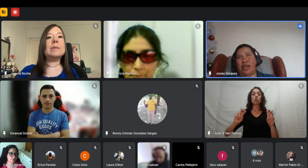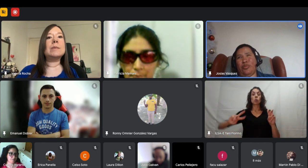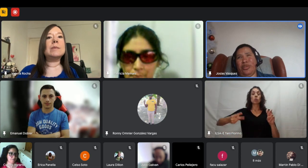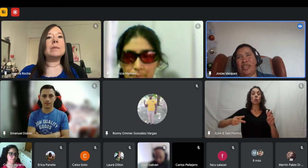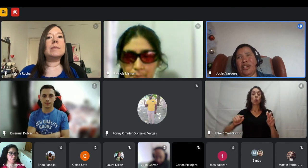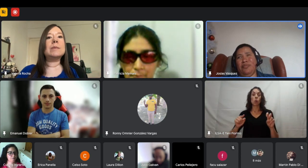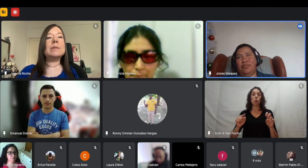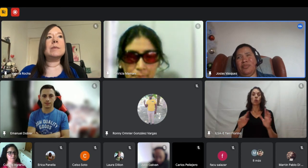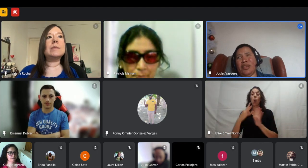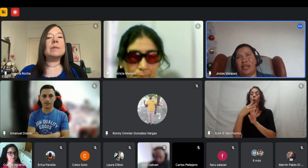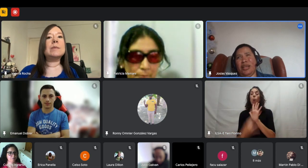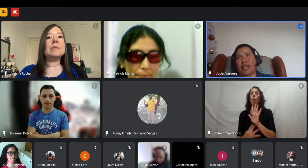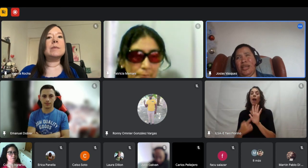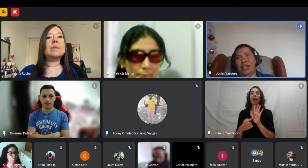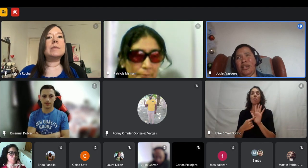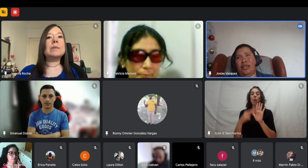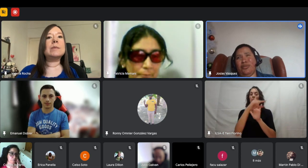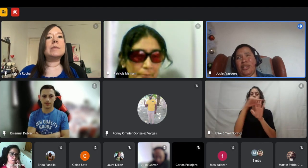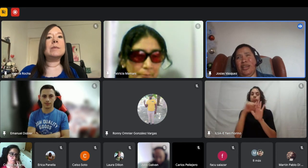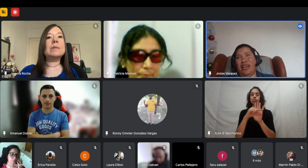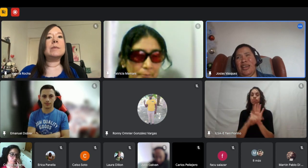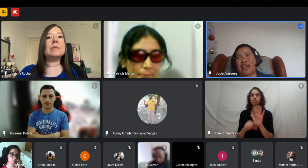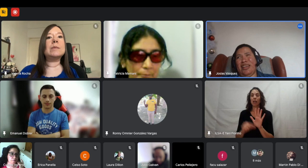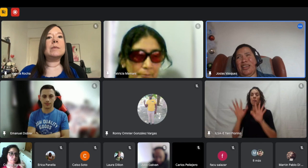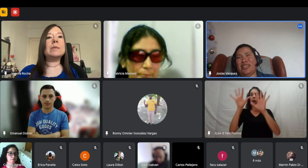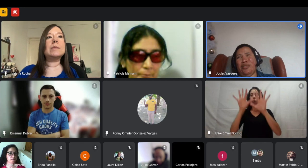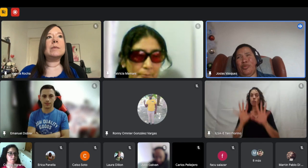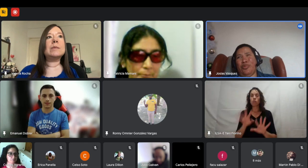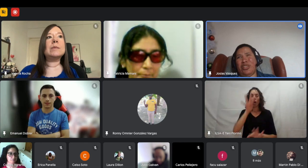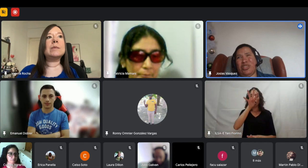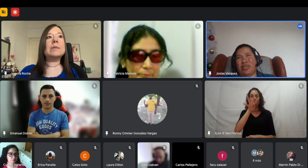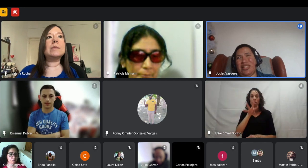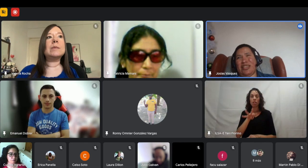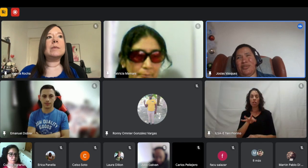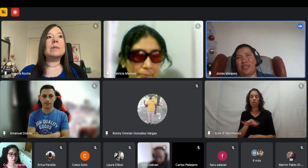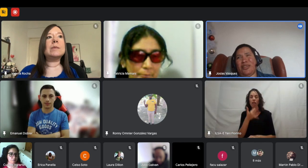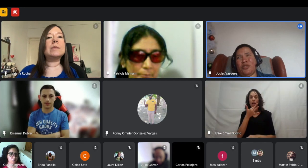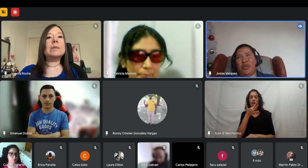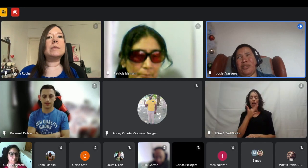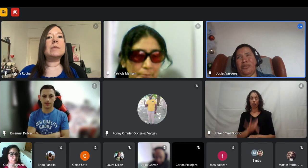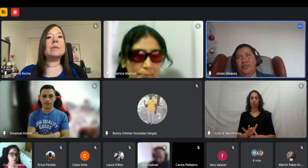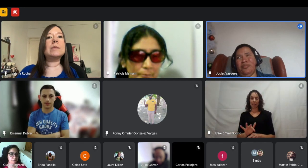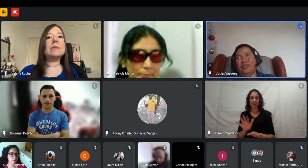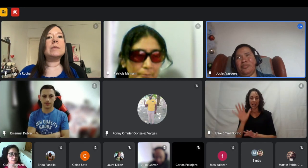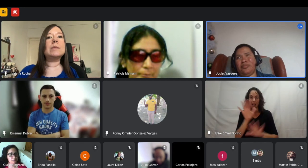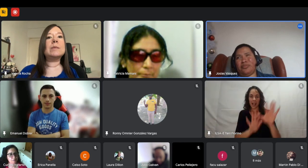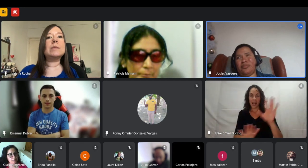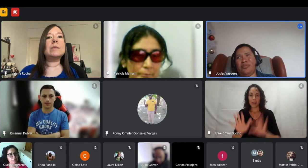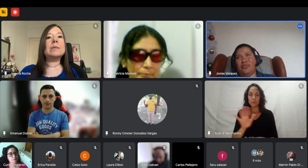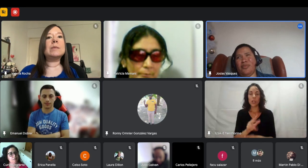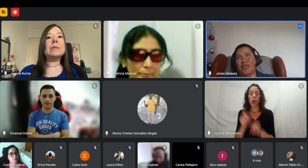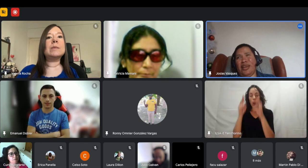se vea como una armonía y no sé hice como muchas investigaciones al respecto